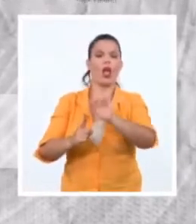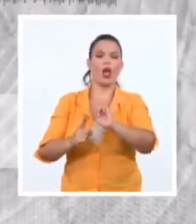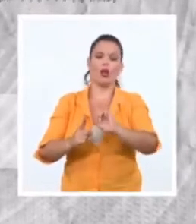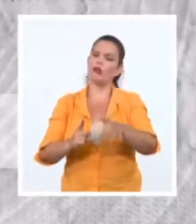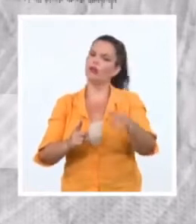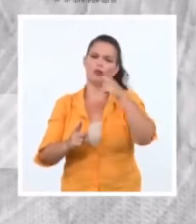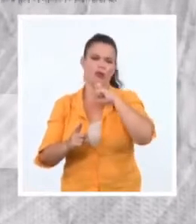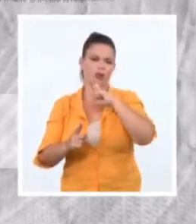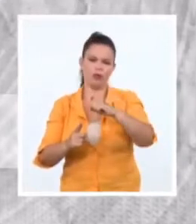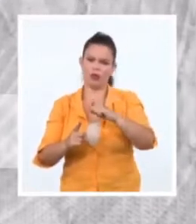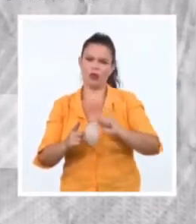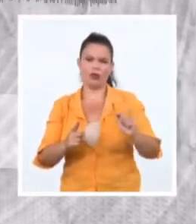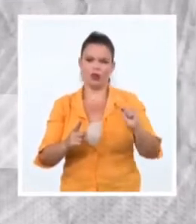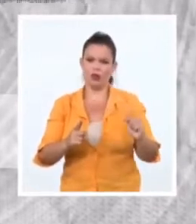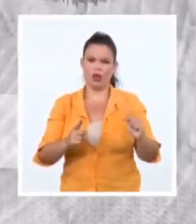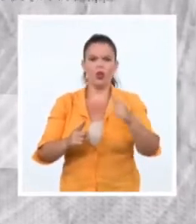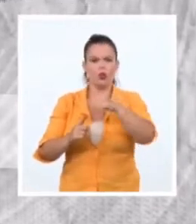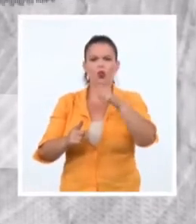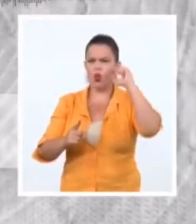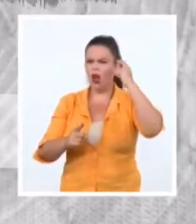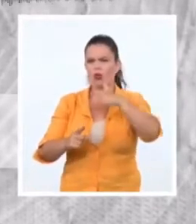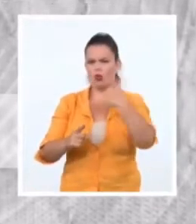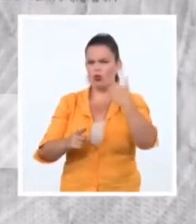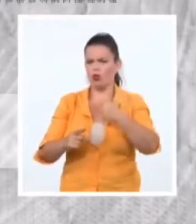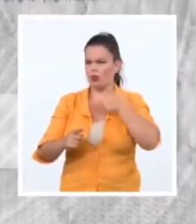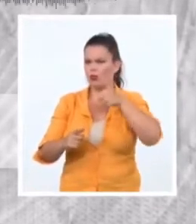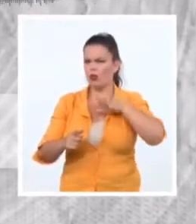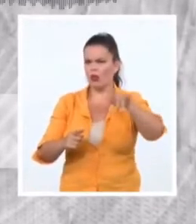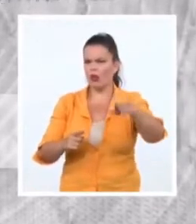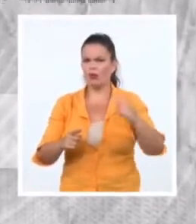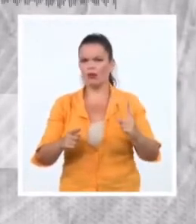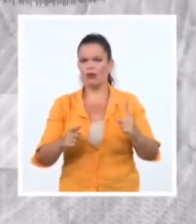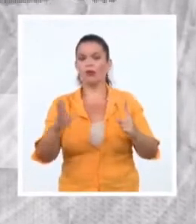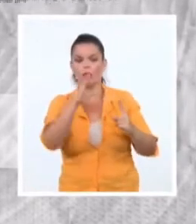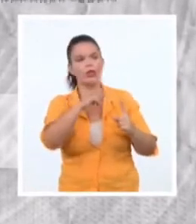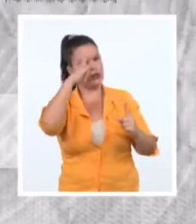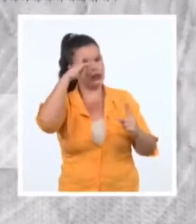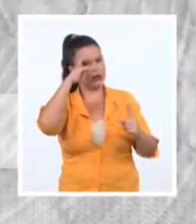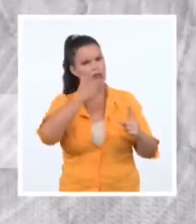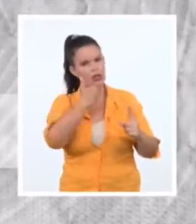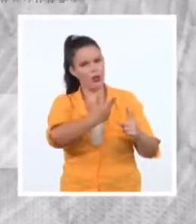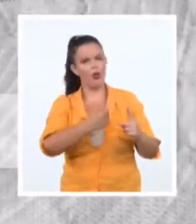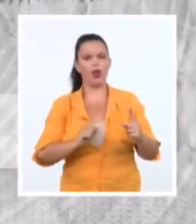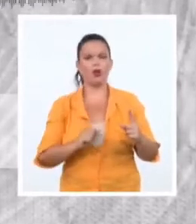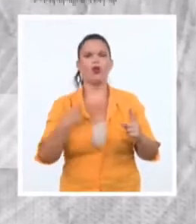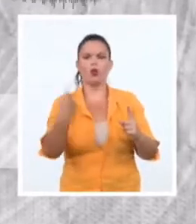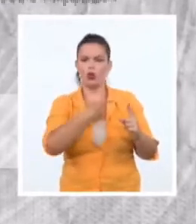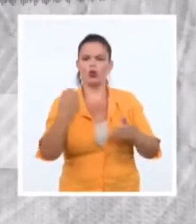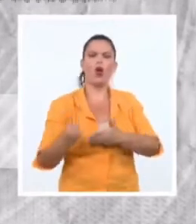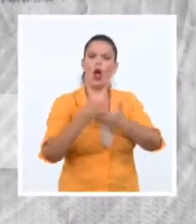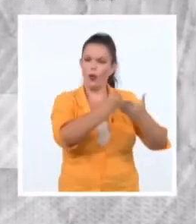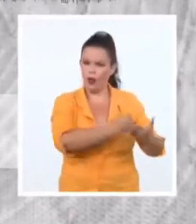que estén. Estamos 100%, te admiramos, mi hermano, con mucho, con mucho que te admiramos como a Otero Alcántara. Nosotros tenemos